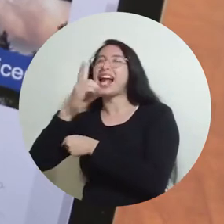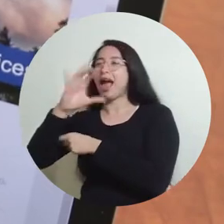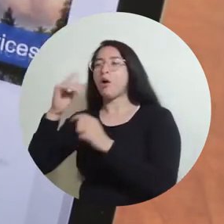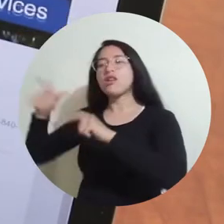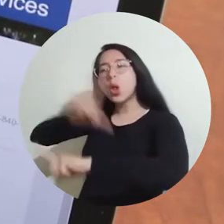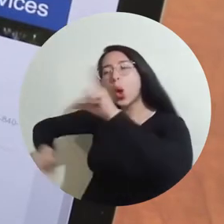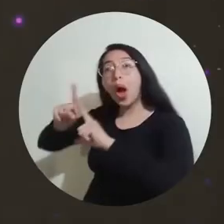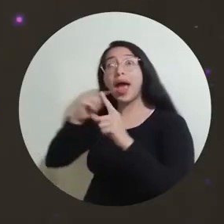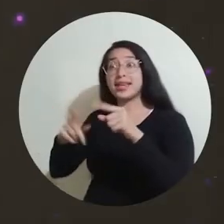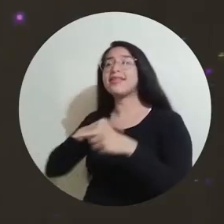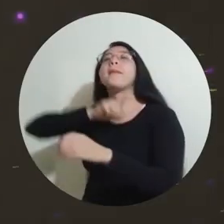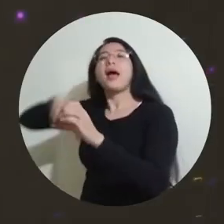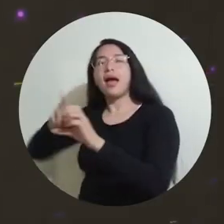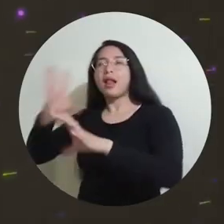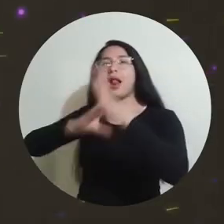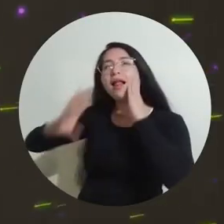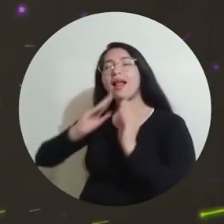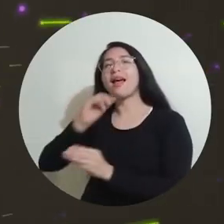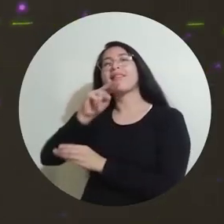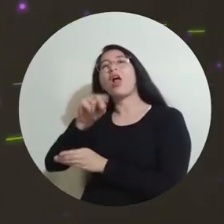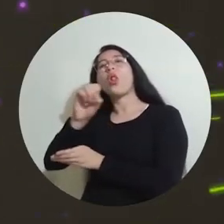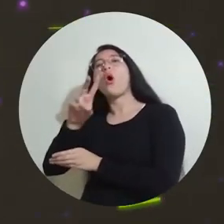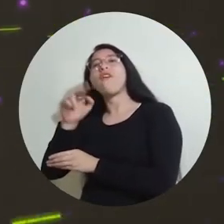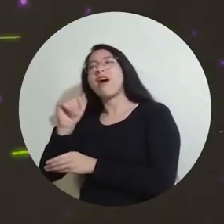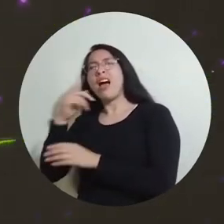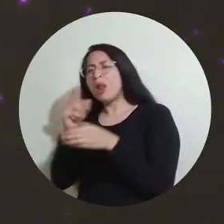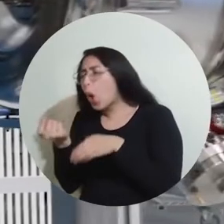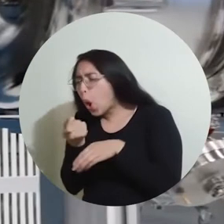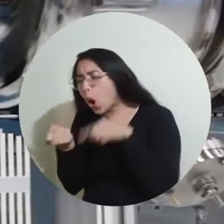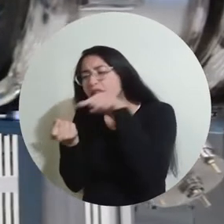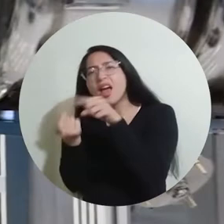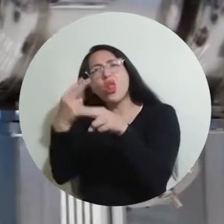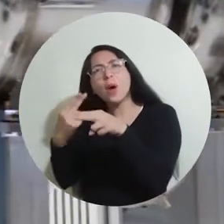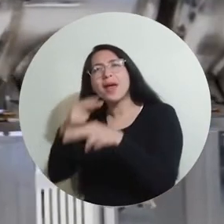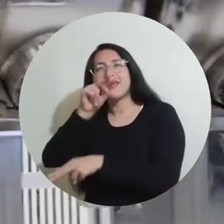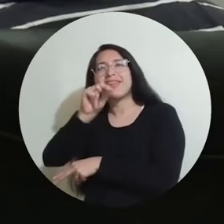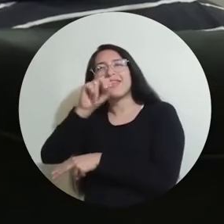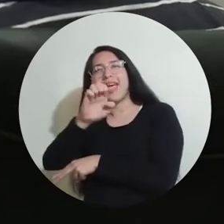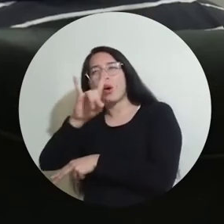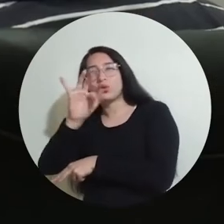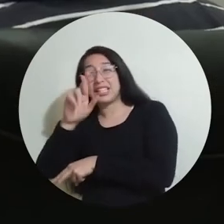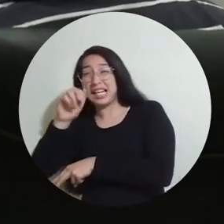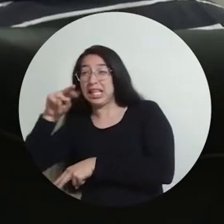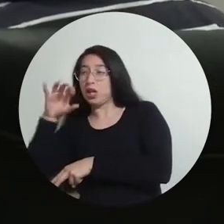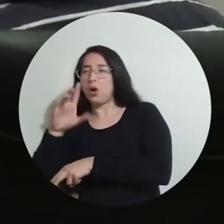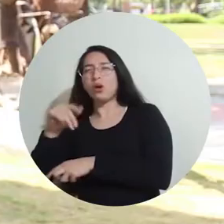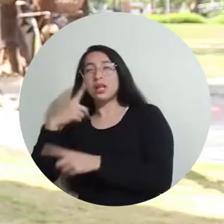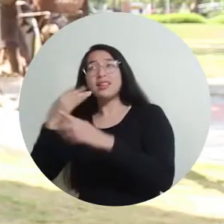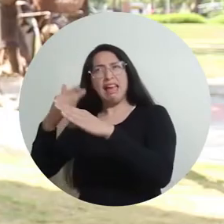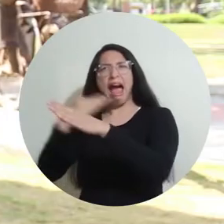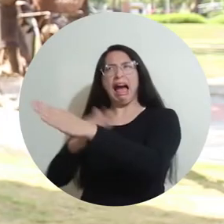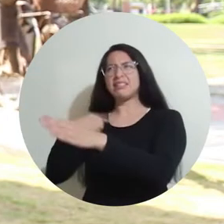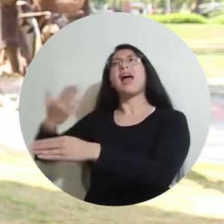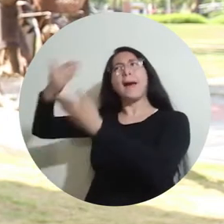momento nos vinculamos al experimento NOVA, que es un experimento que trata el estudio de una partícula muy interesante que se llama neutrino. Desde hace muchos años